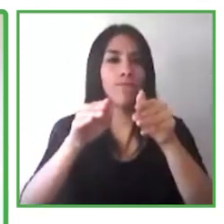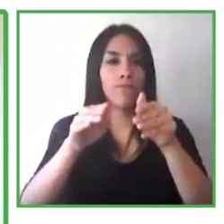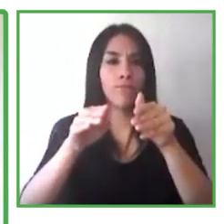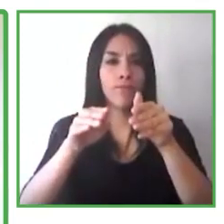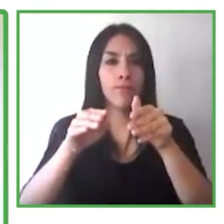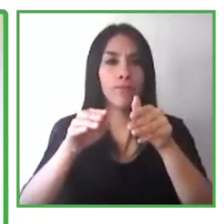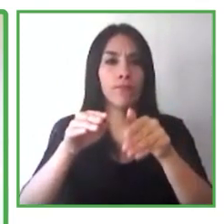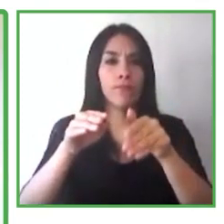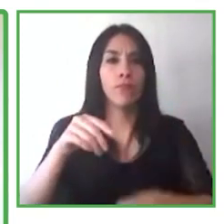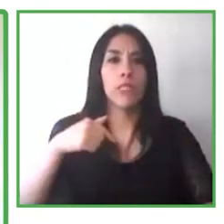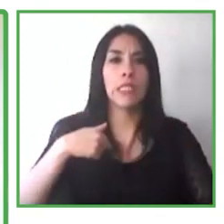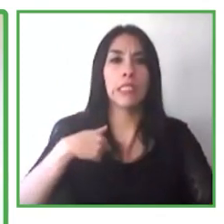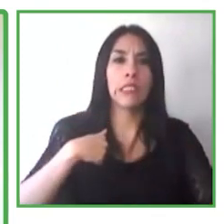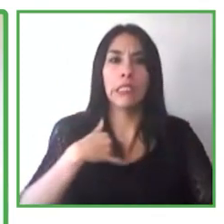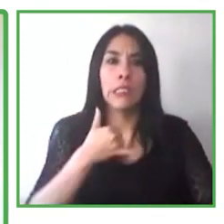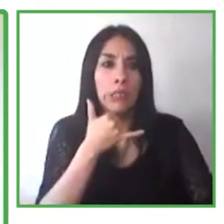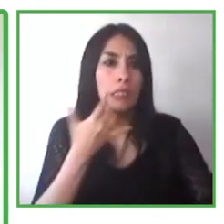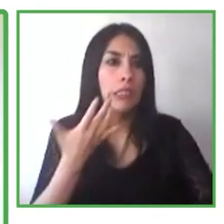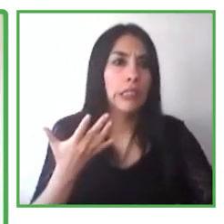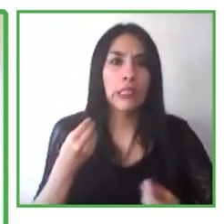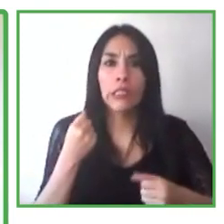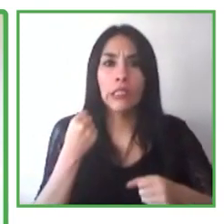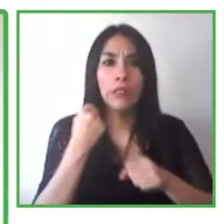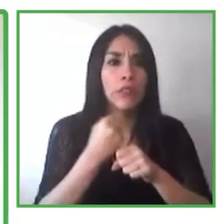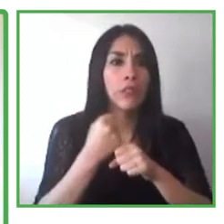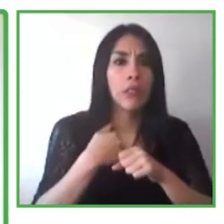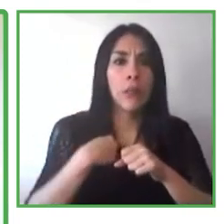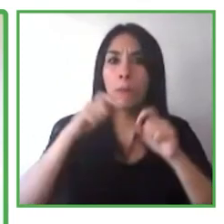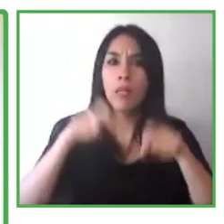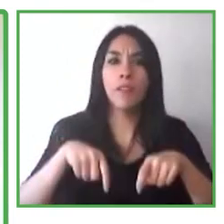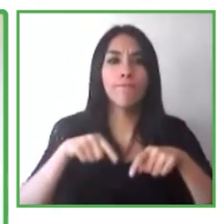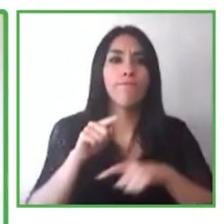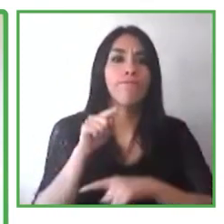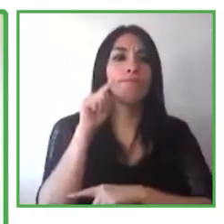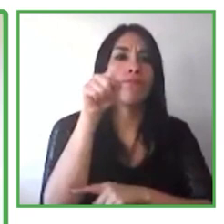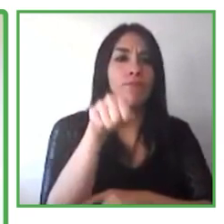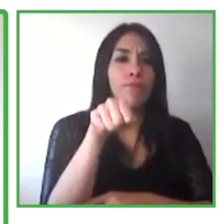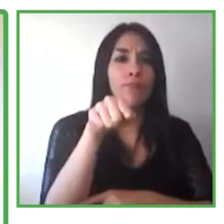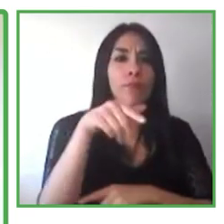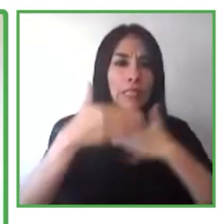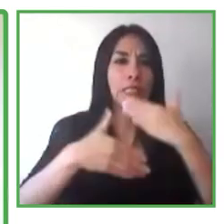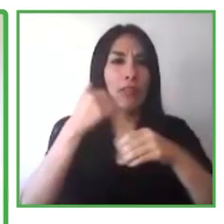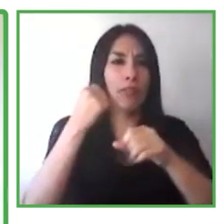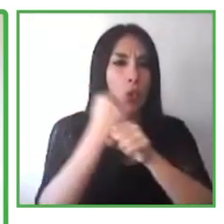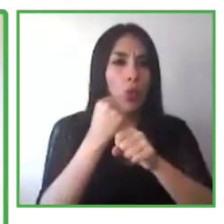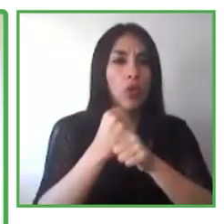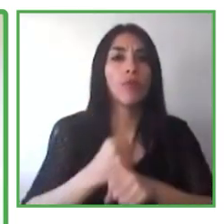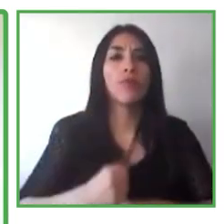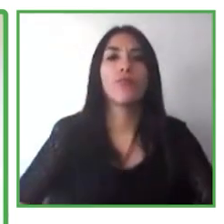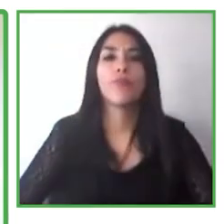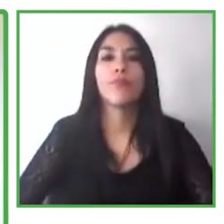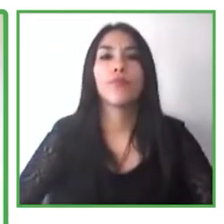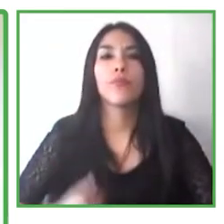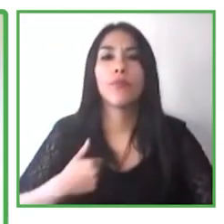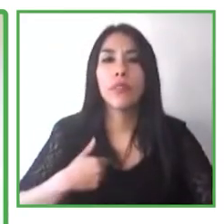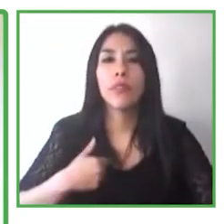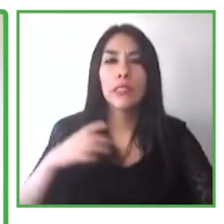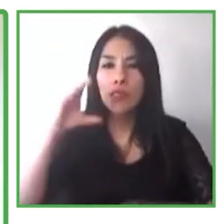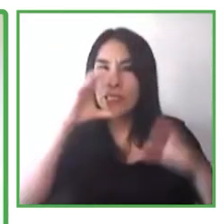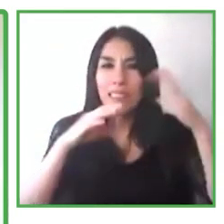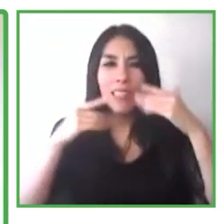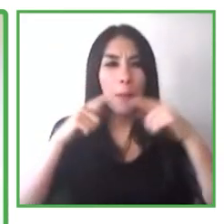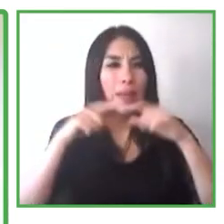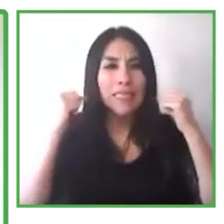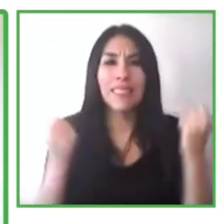y lo compartimos porque esto es como vamos a dejar un espacio acá